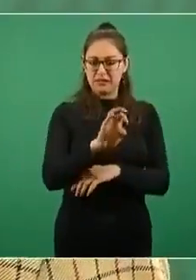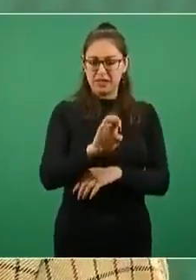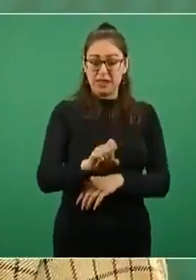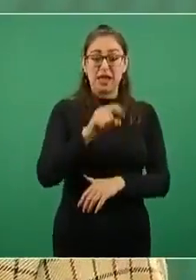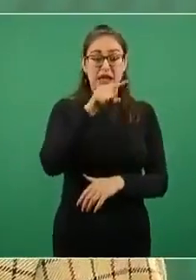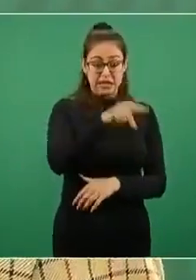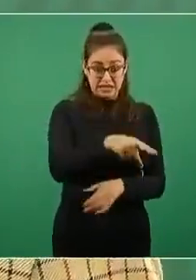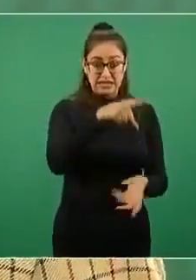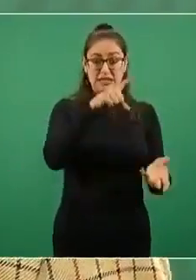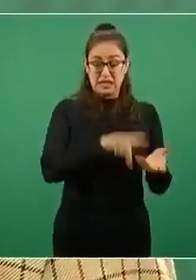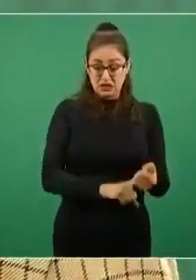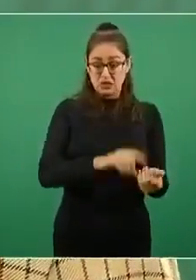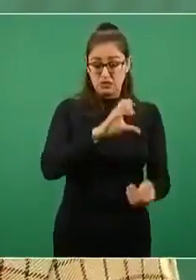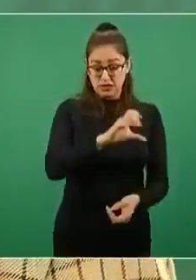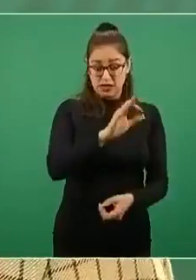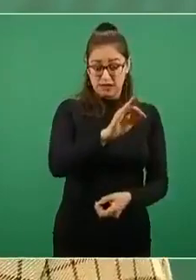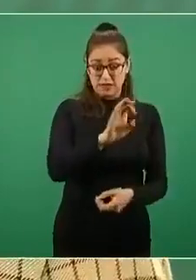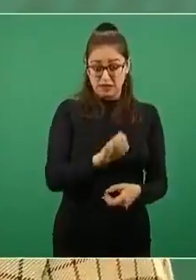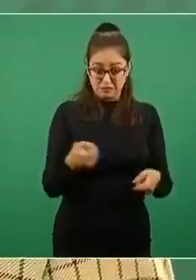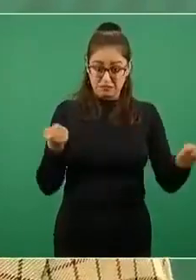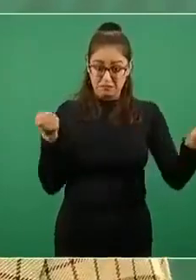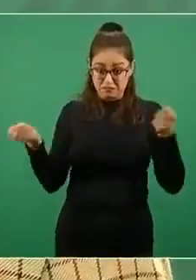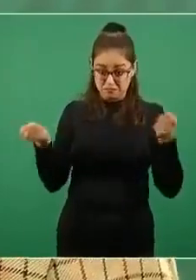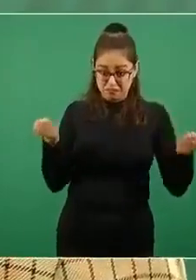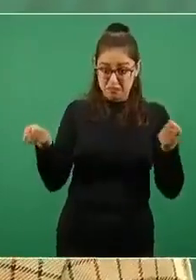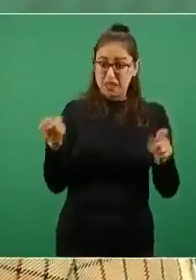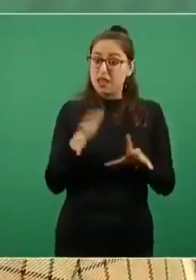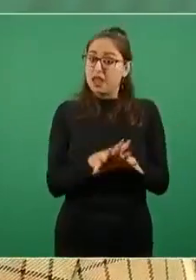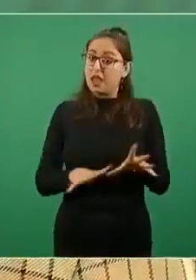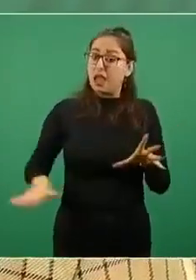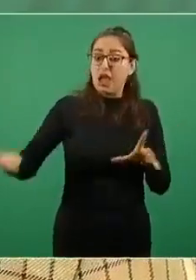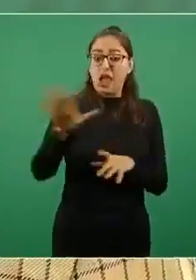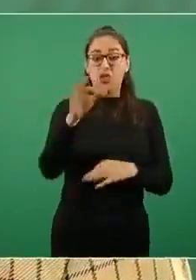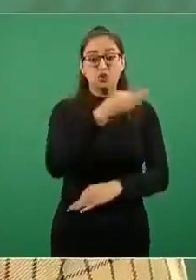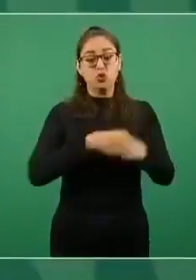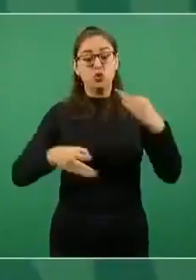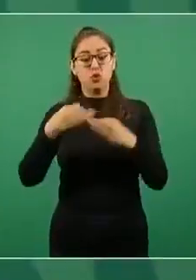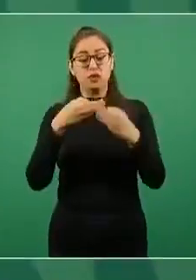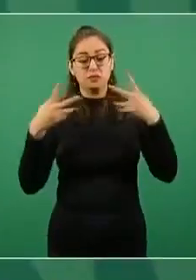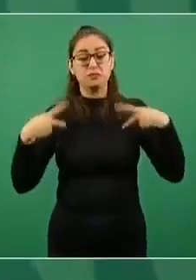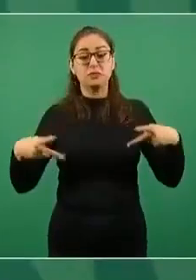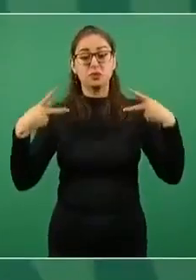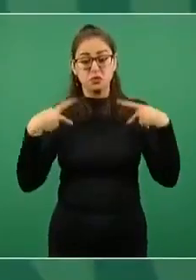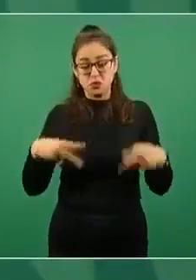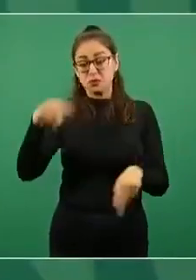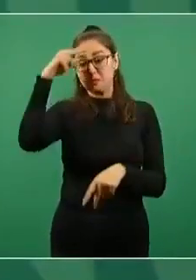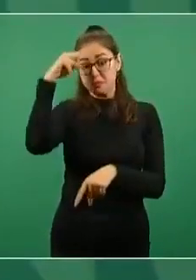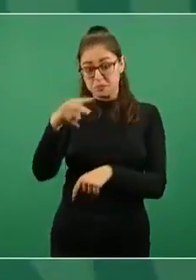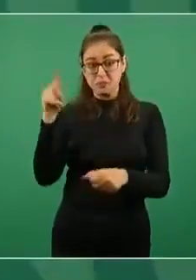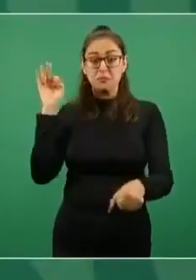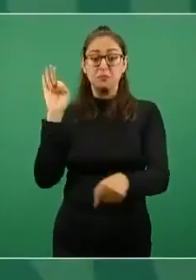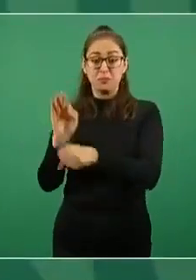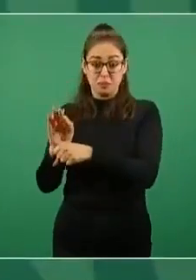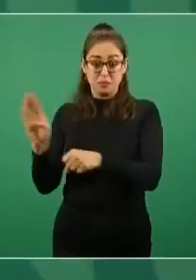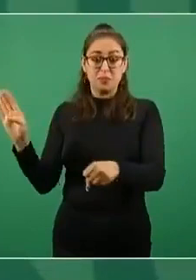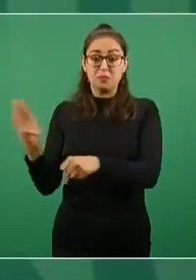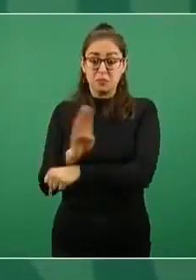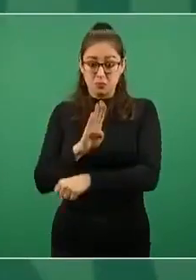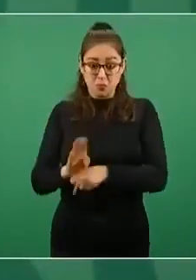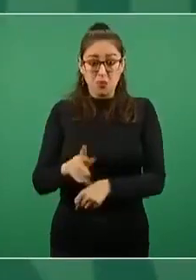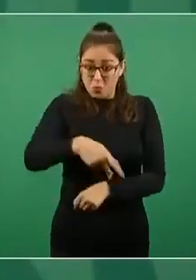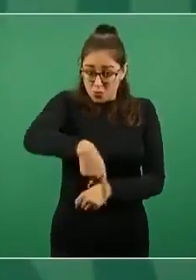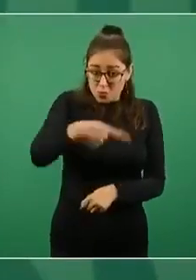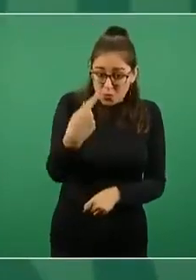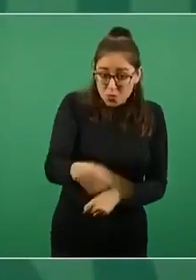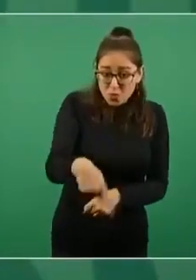rectoría del Estado nos proporciona a los mexicanos esta rectoría del Estado, esta empresa del Estado